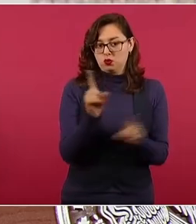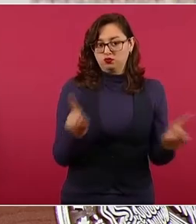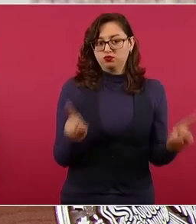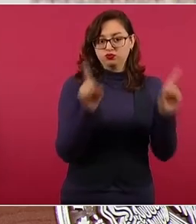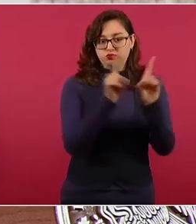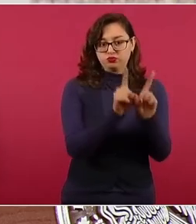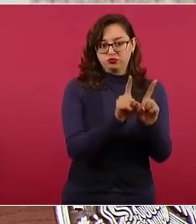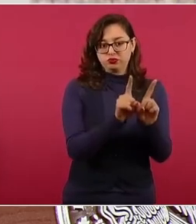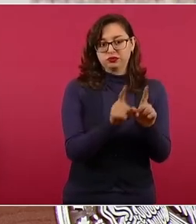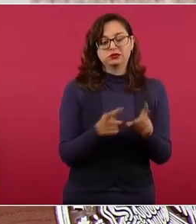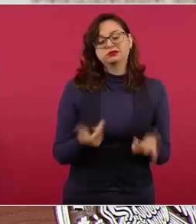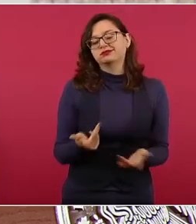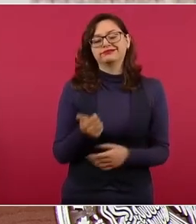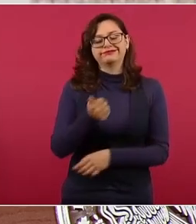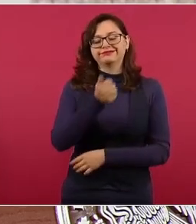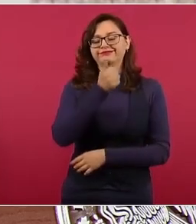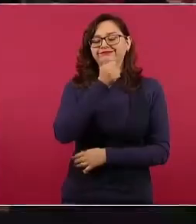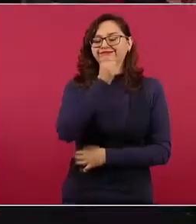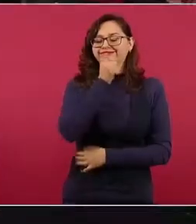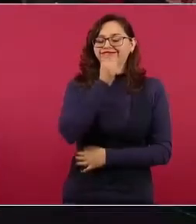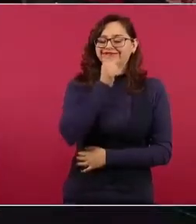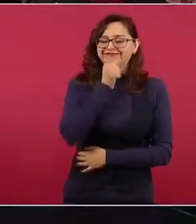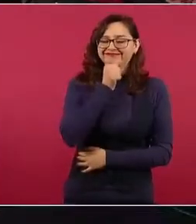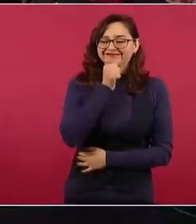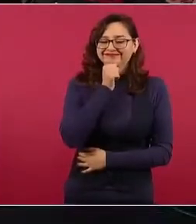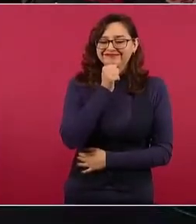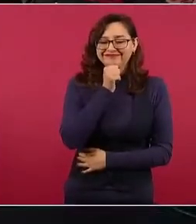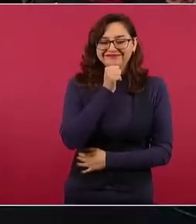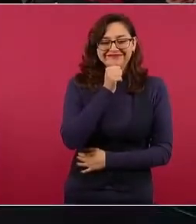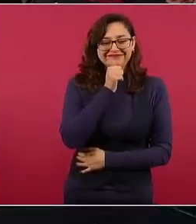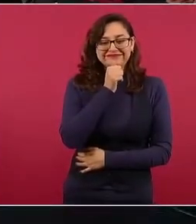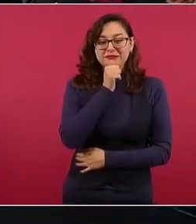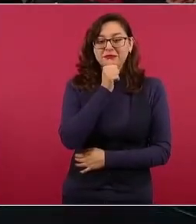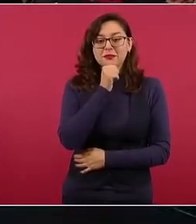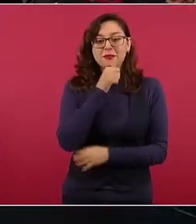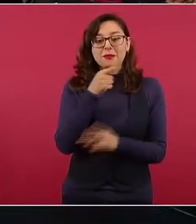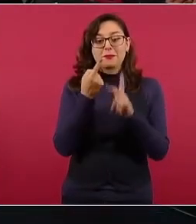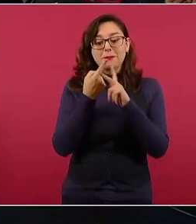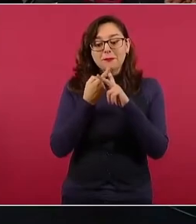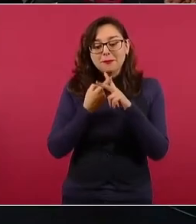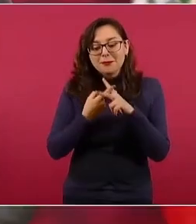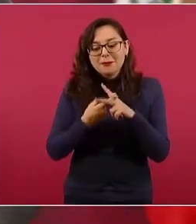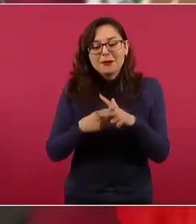Todavía no. Esos detalles, pero ya en estos días,